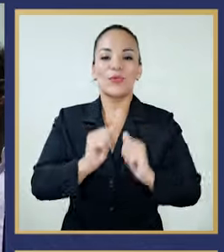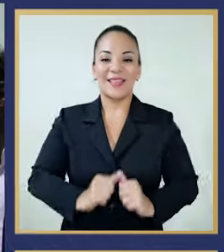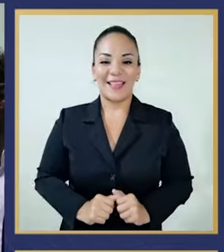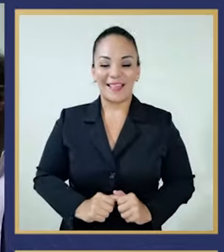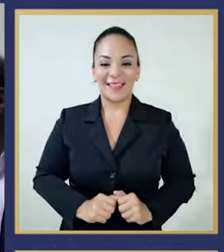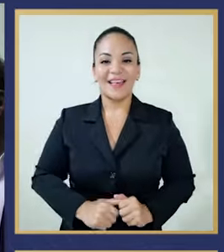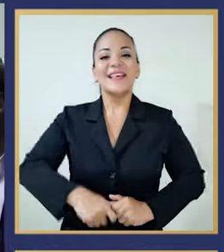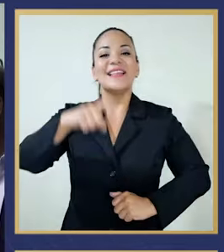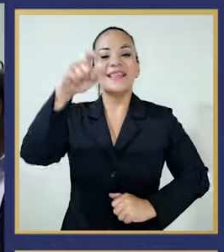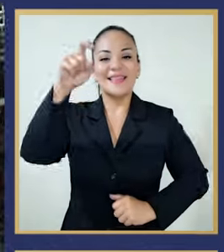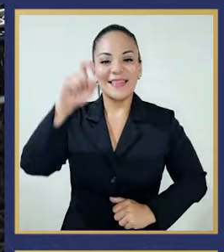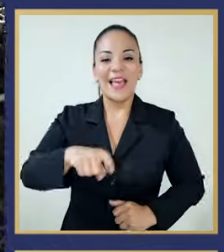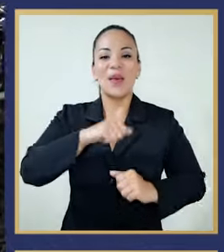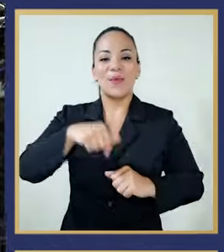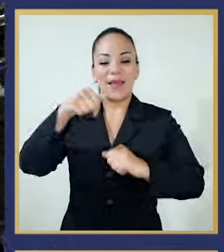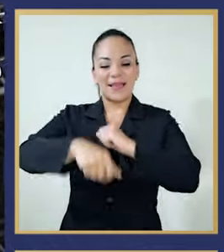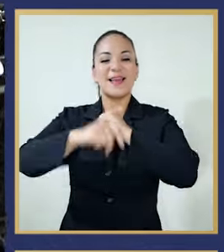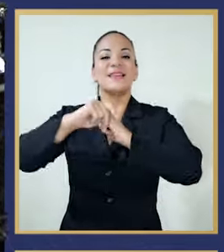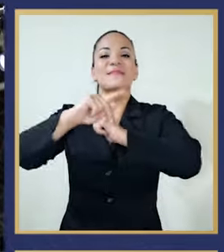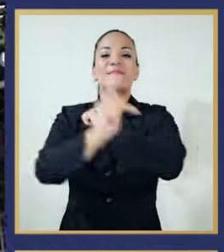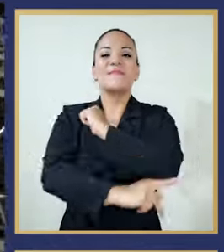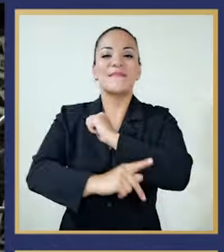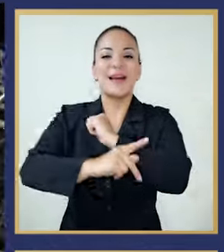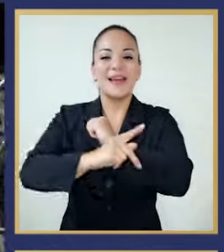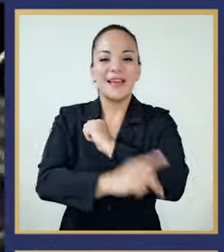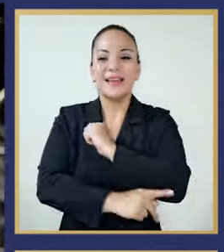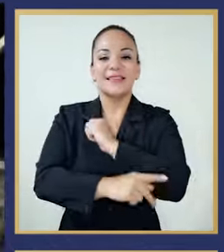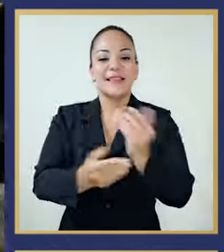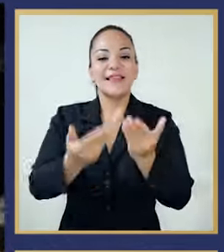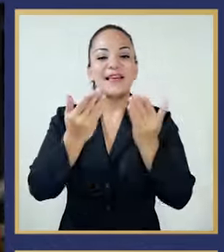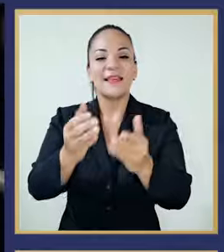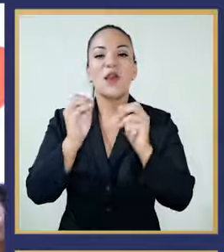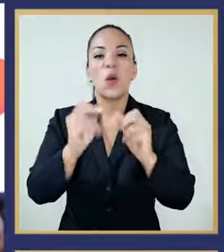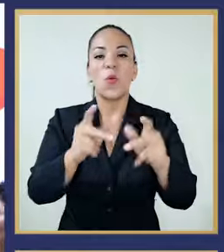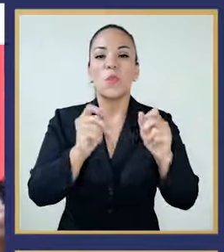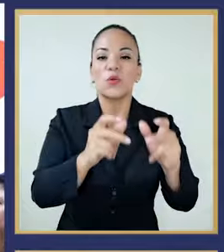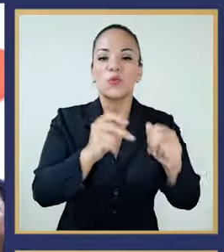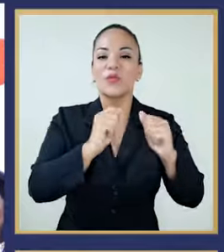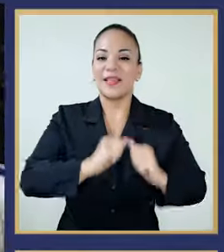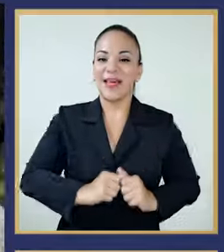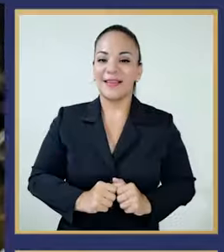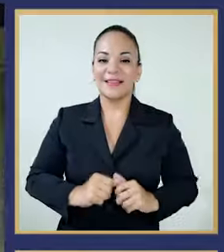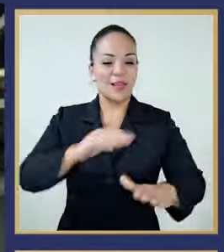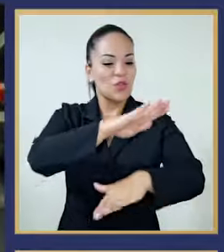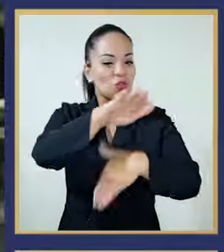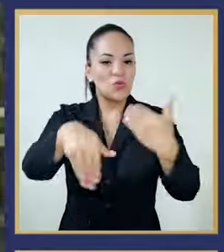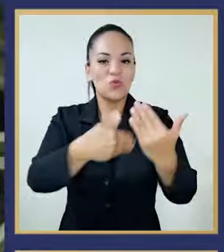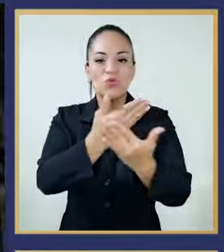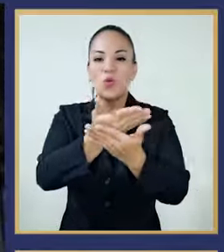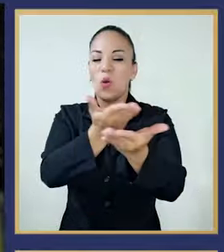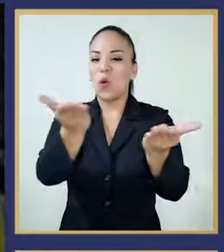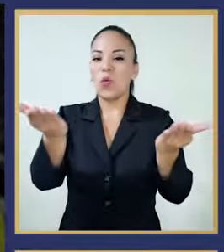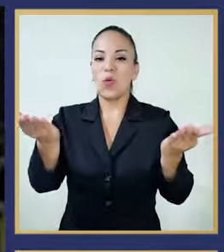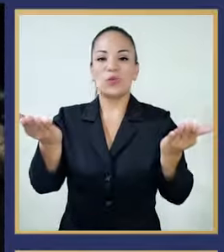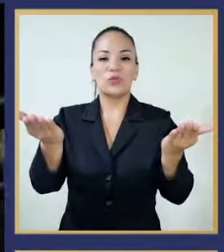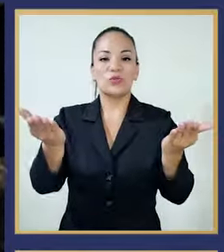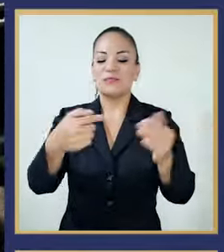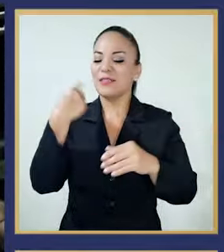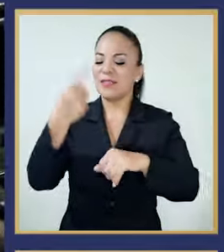Debe ser el país de las oportunidades para todos,